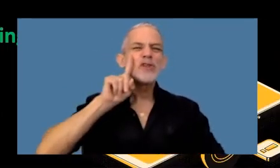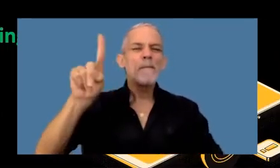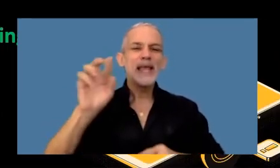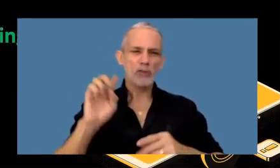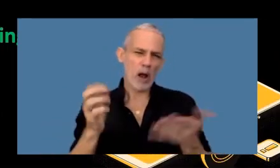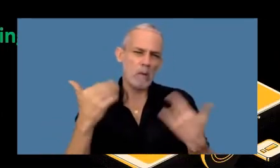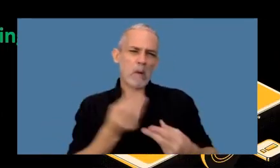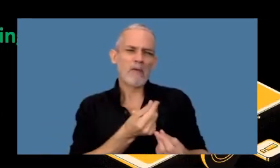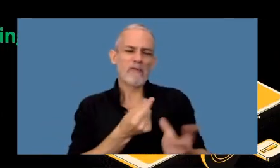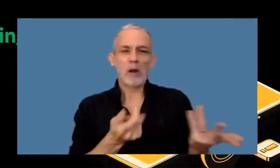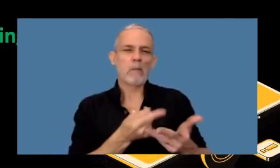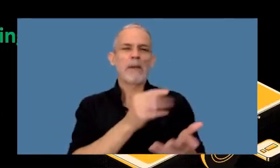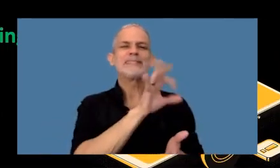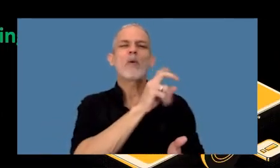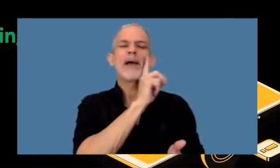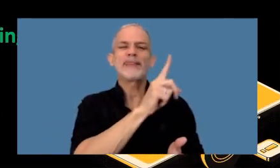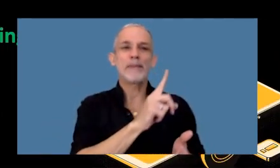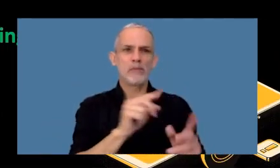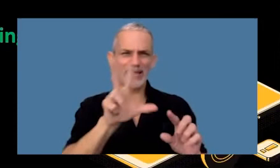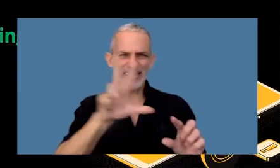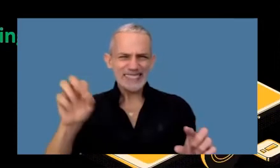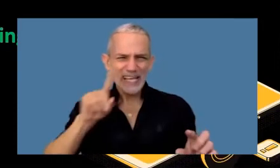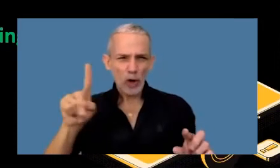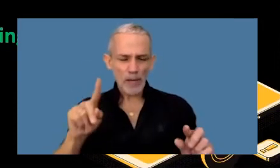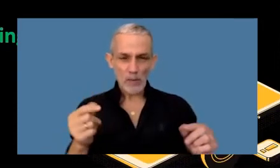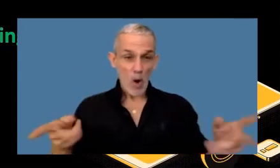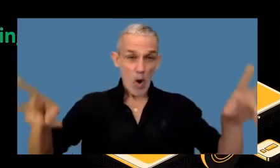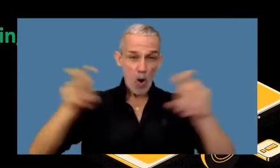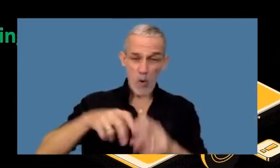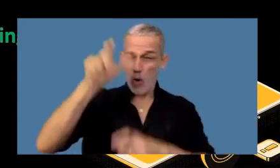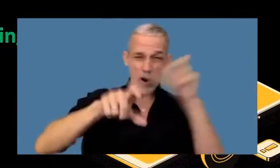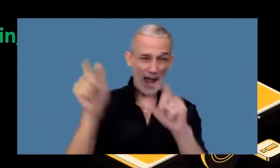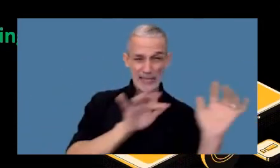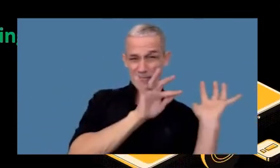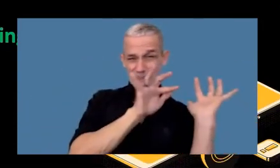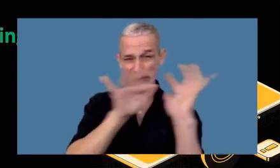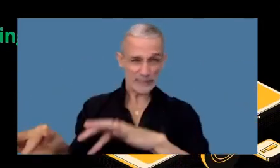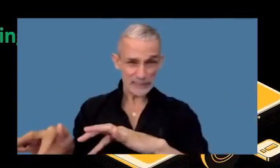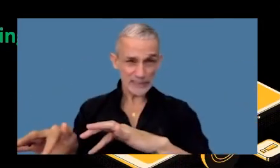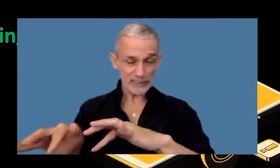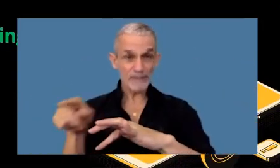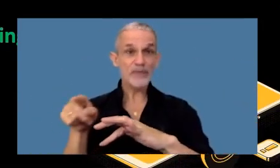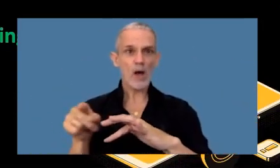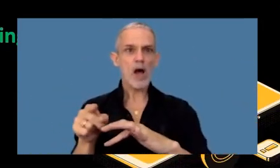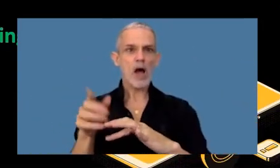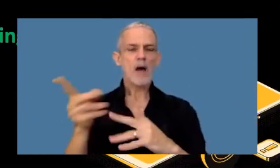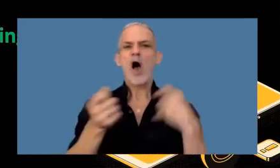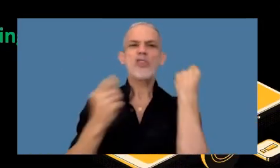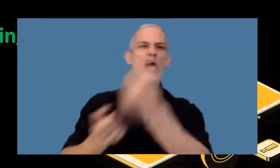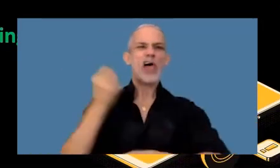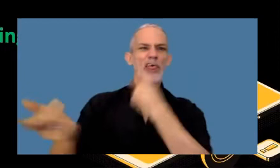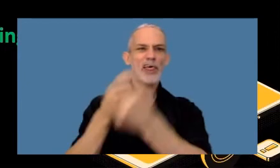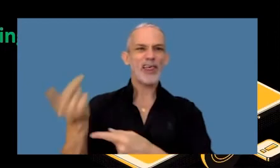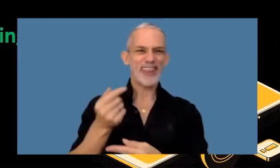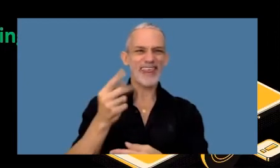valía en ese momento creo que 50 mil tuvieron un aluvión de gente que accedió a entregar valores